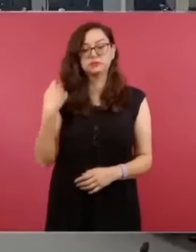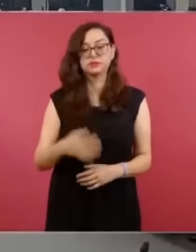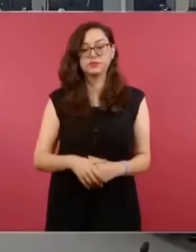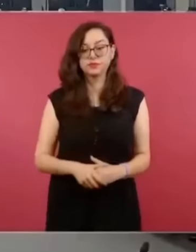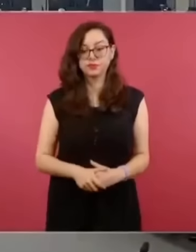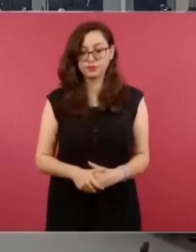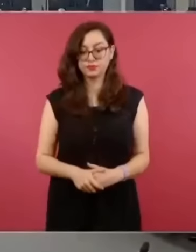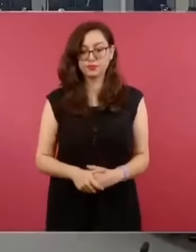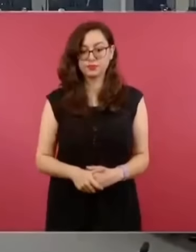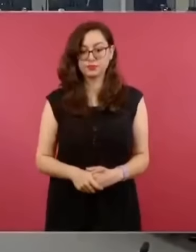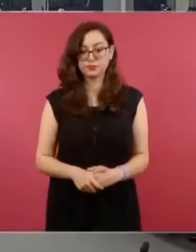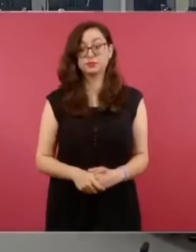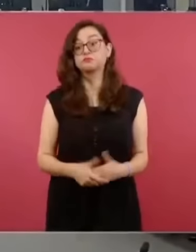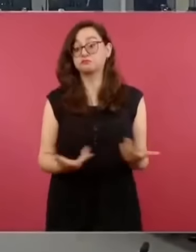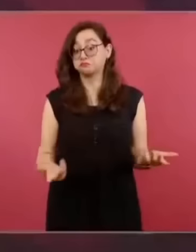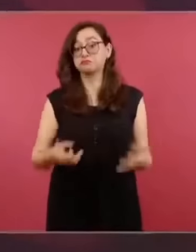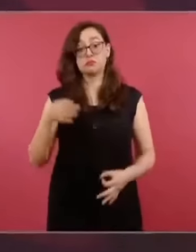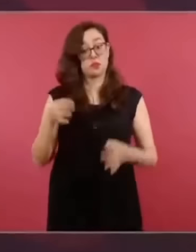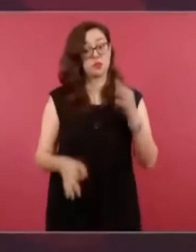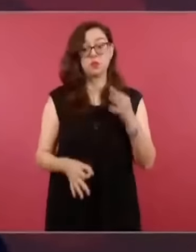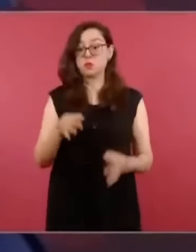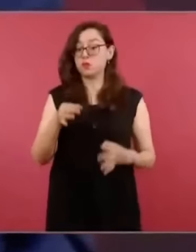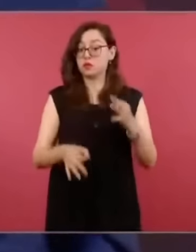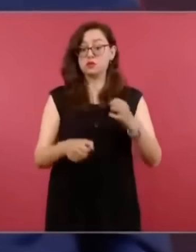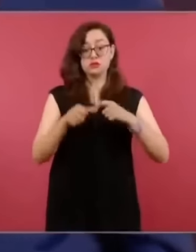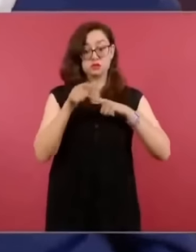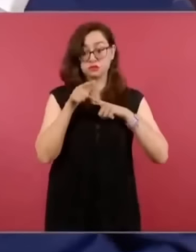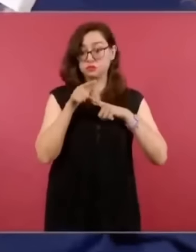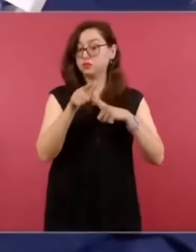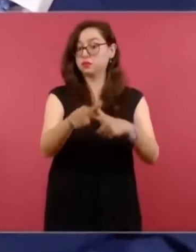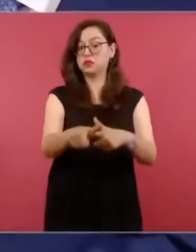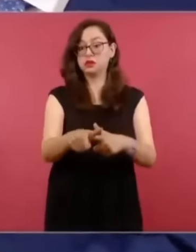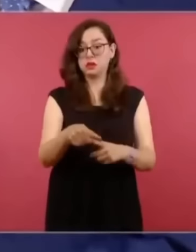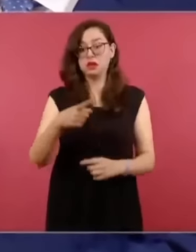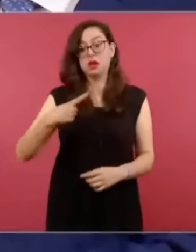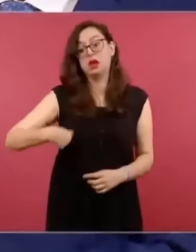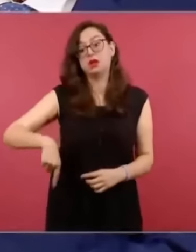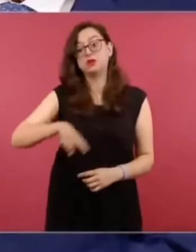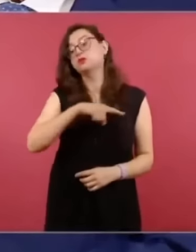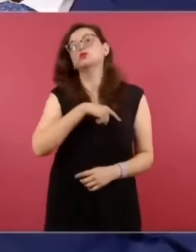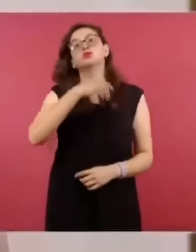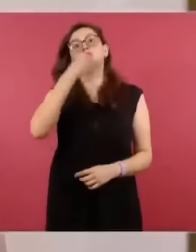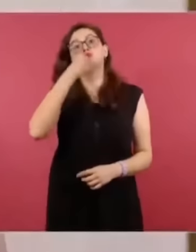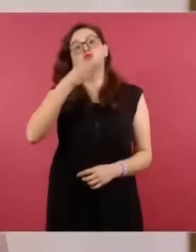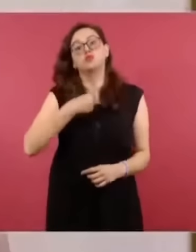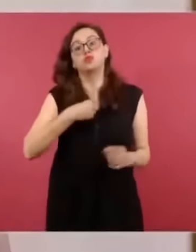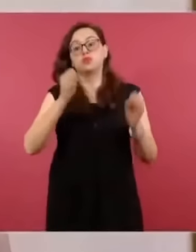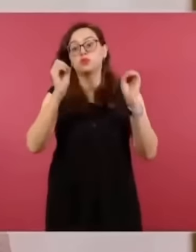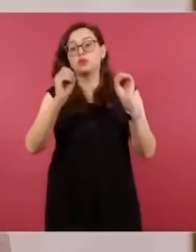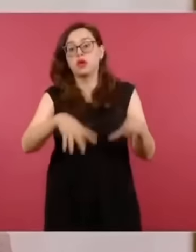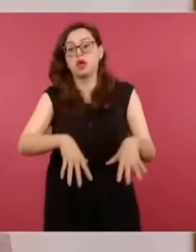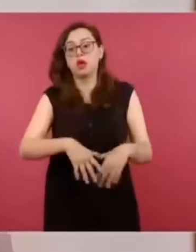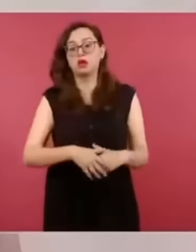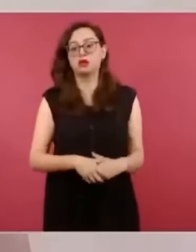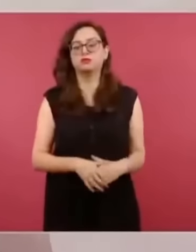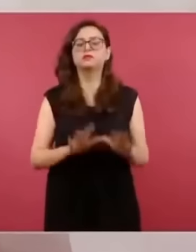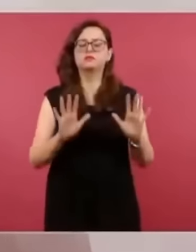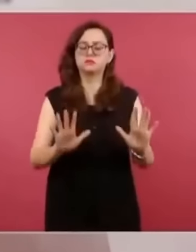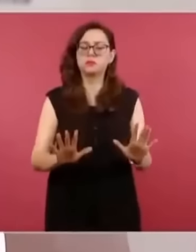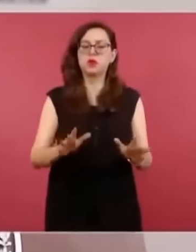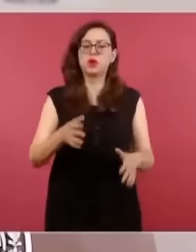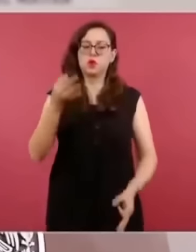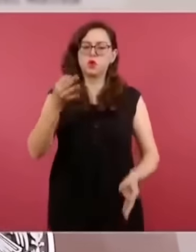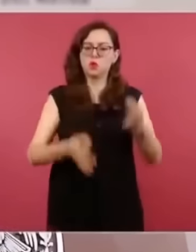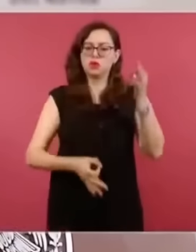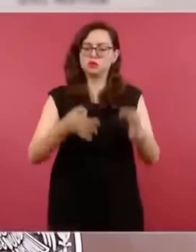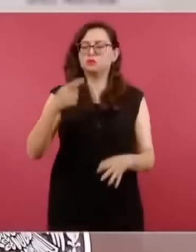sí va a lo jurídico o sea no vamos a dejar nosotros nunca hemos incumplido con una orden